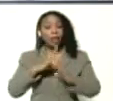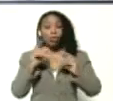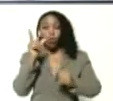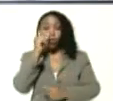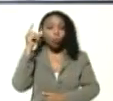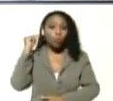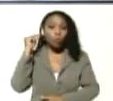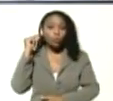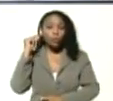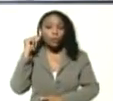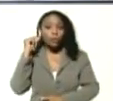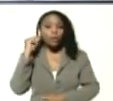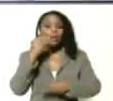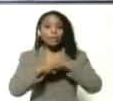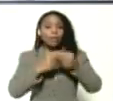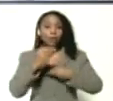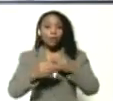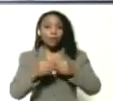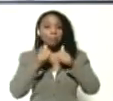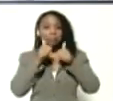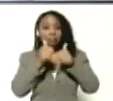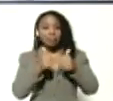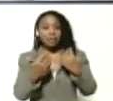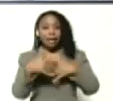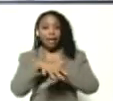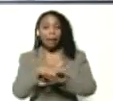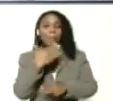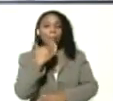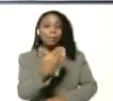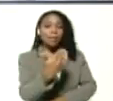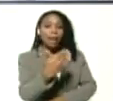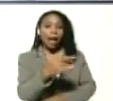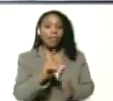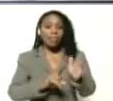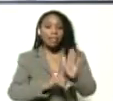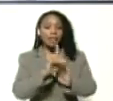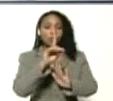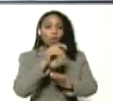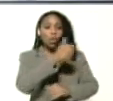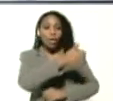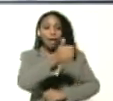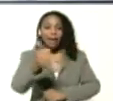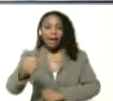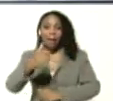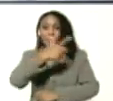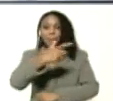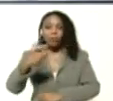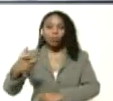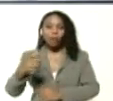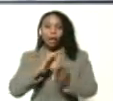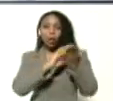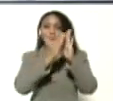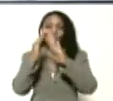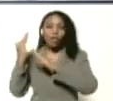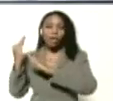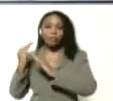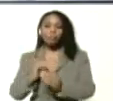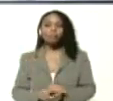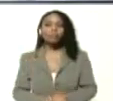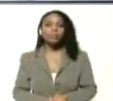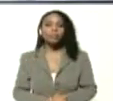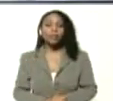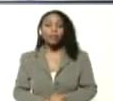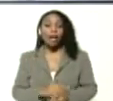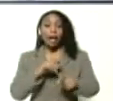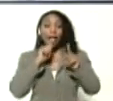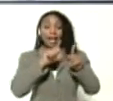todas y condiciones de bienestar integral que permitan el desarrollo de cada actor y cada comunidad. Todas